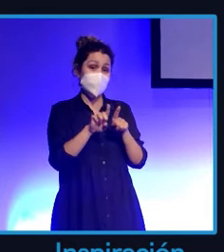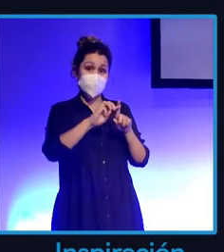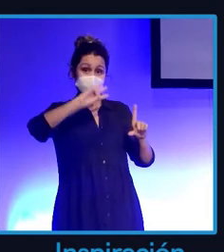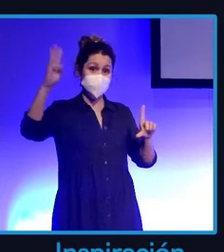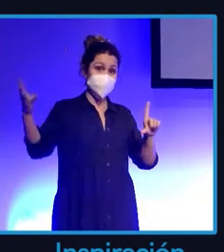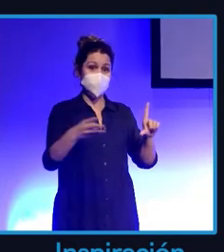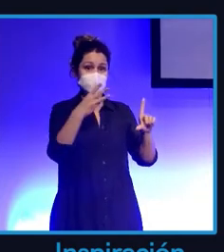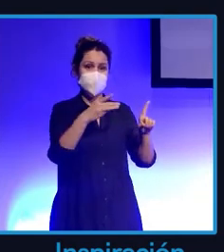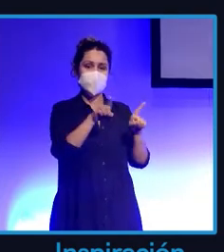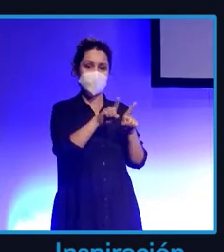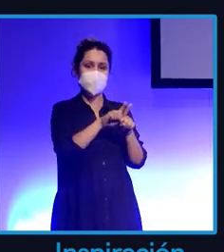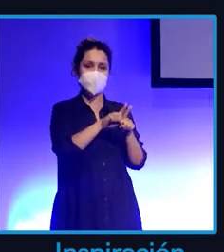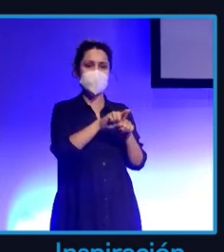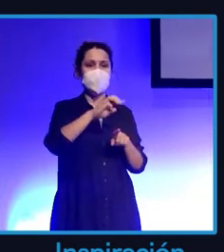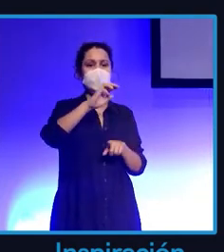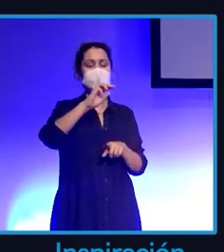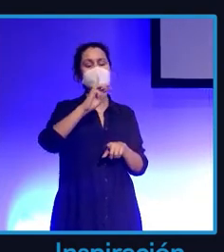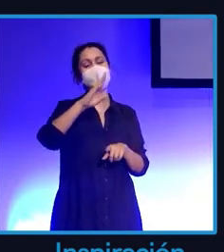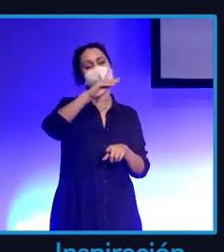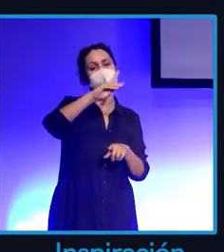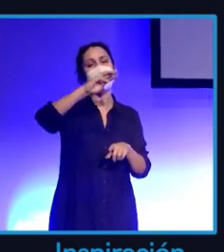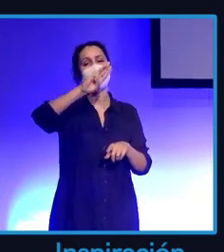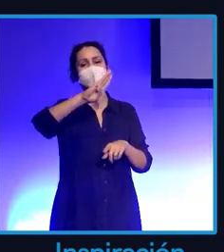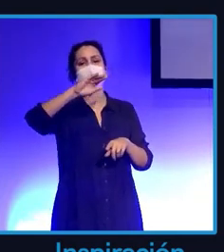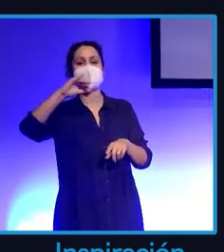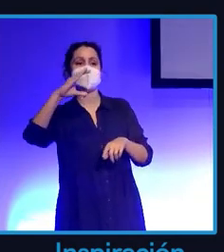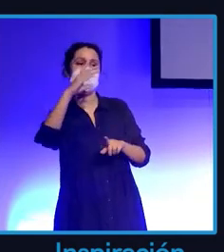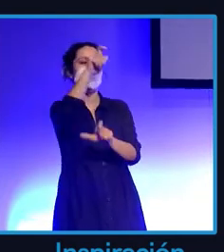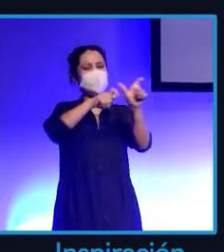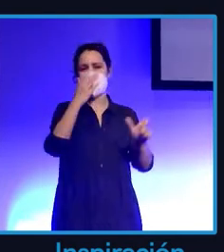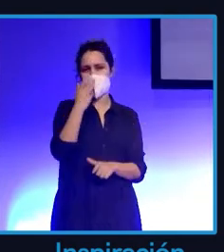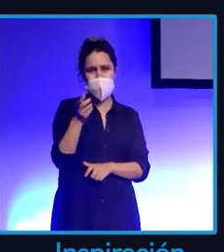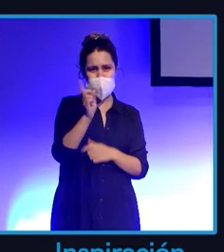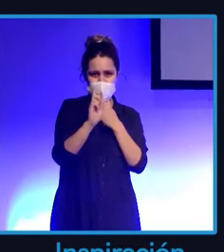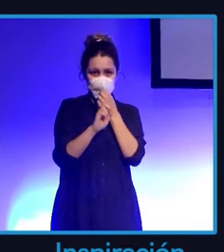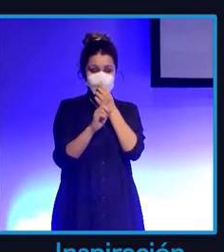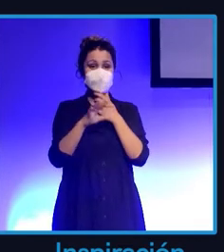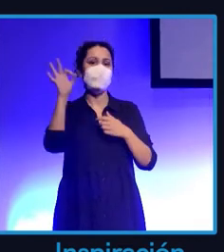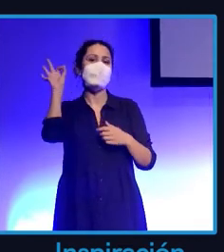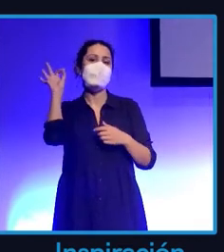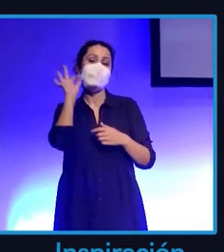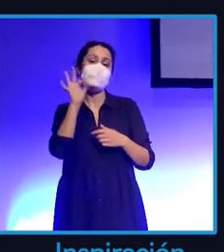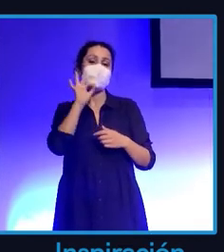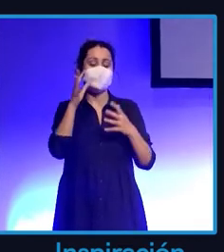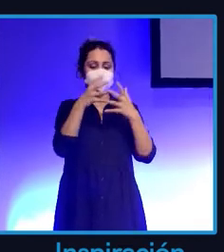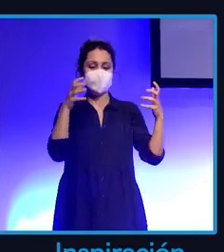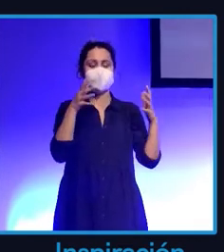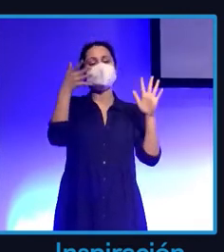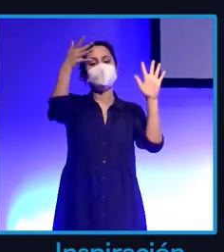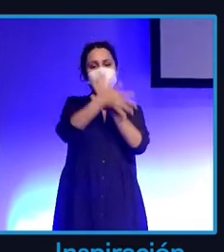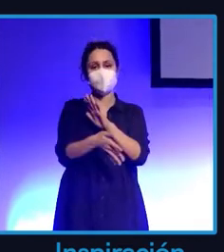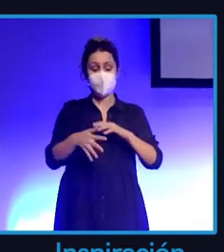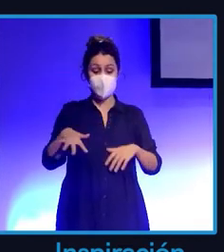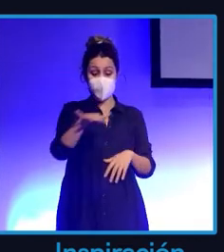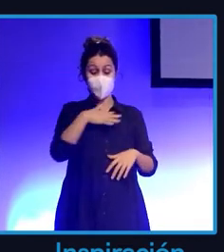Depayé. Se dice DPC y es un término empleado en el francés para salir de tu zona de confort. Como comentaba antes